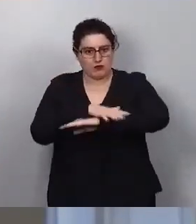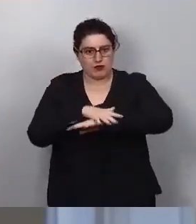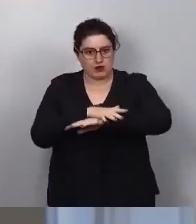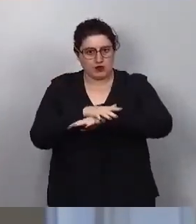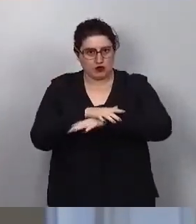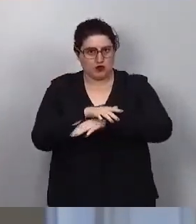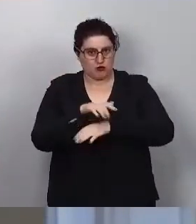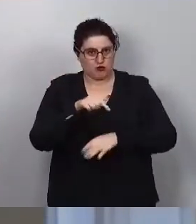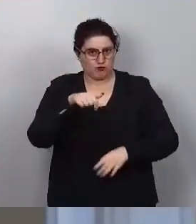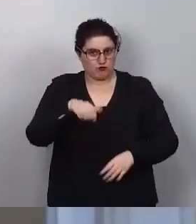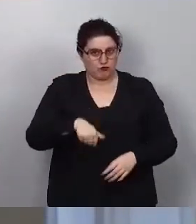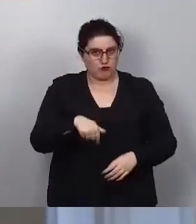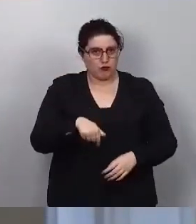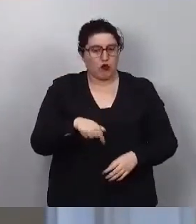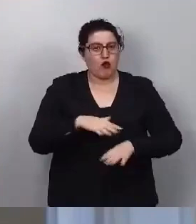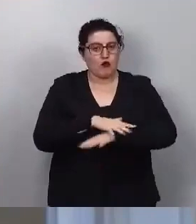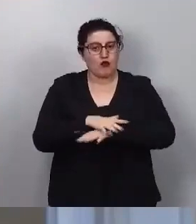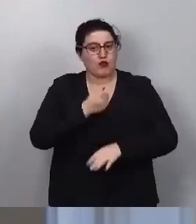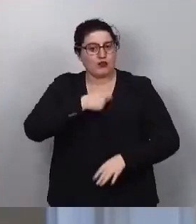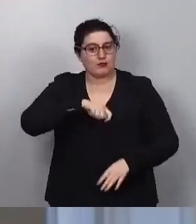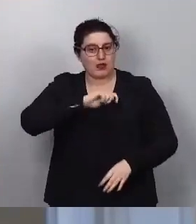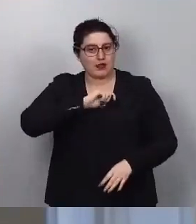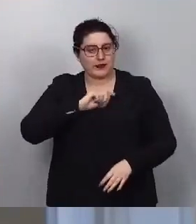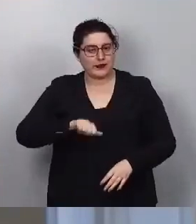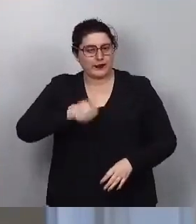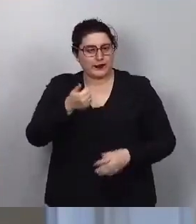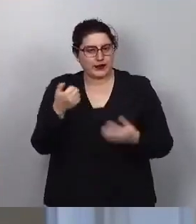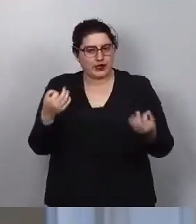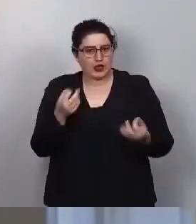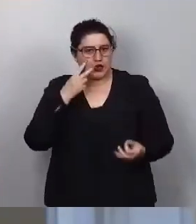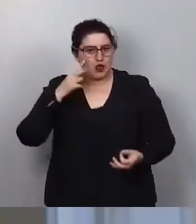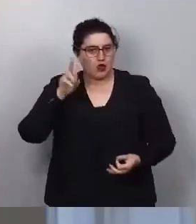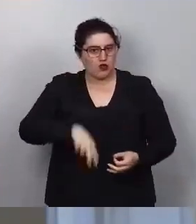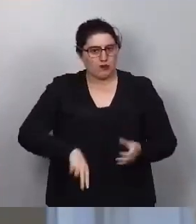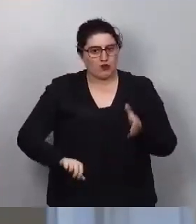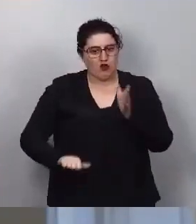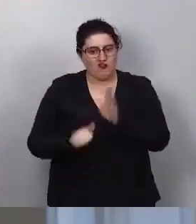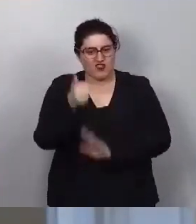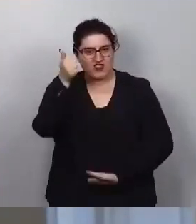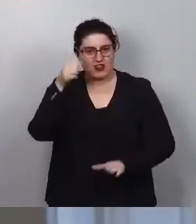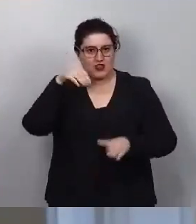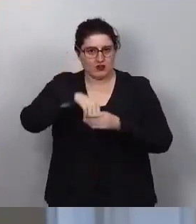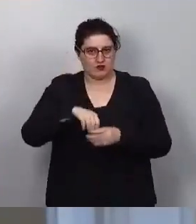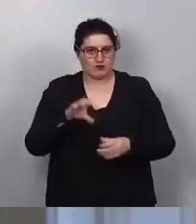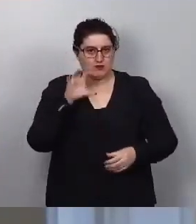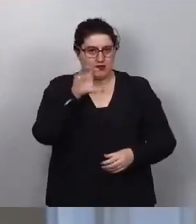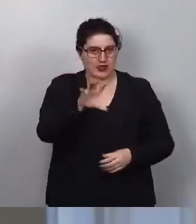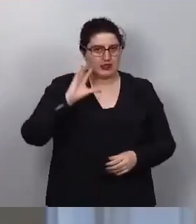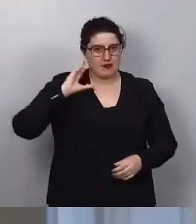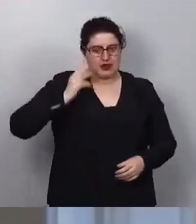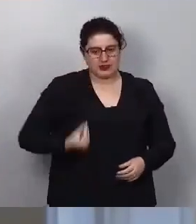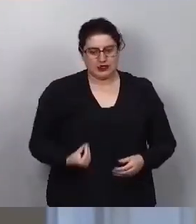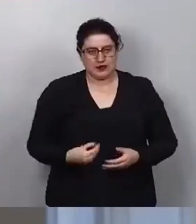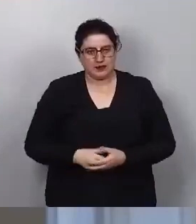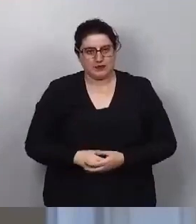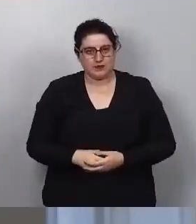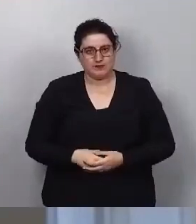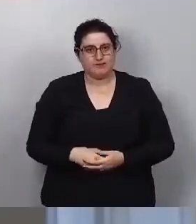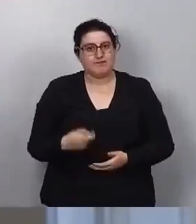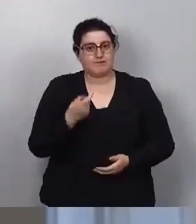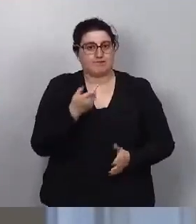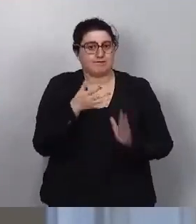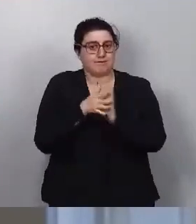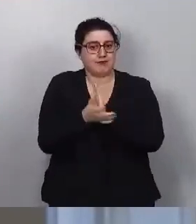el Gobierno de España aprobará el reconocimiento oficial del Estado de Palestina. España se sumará así